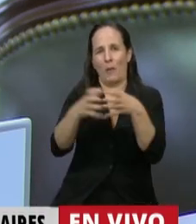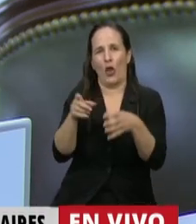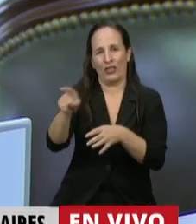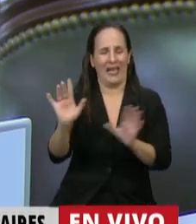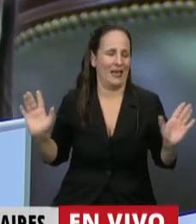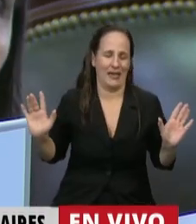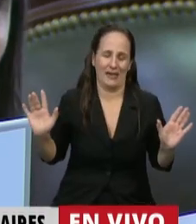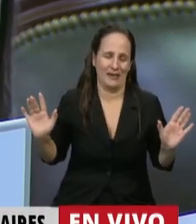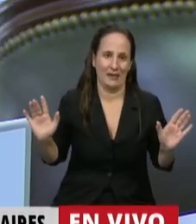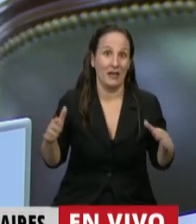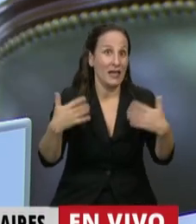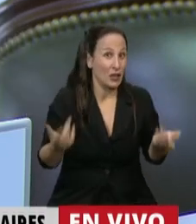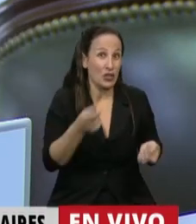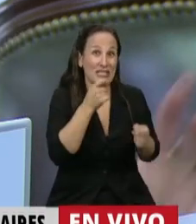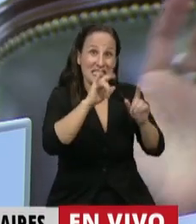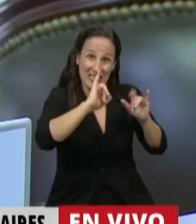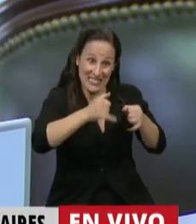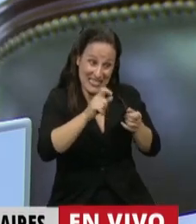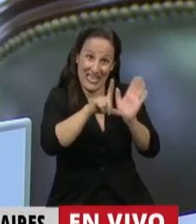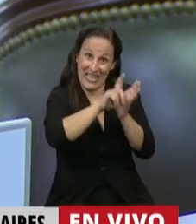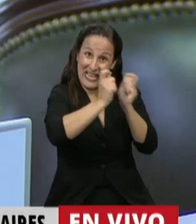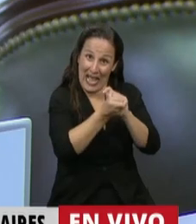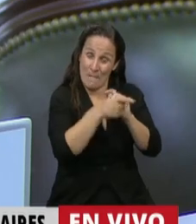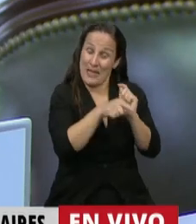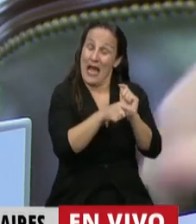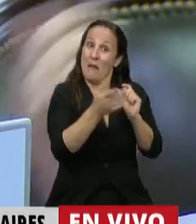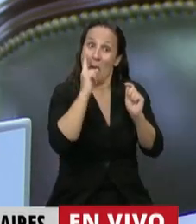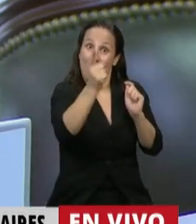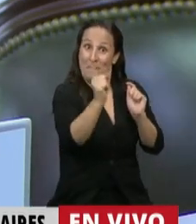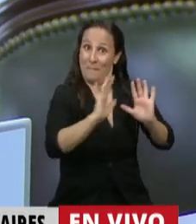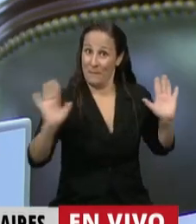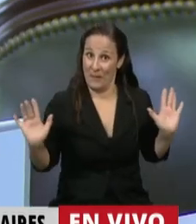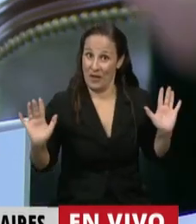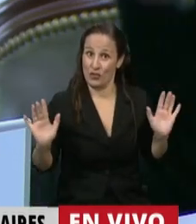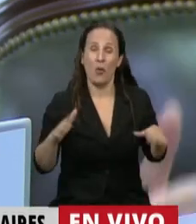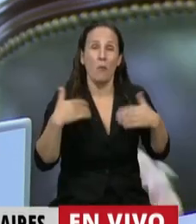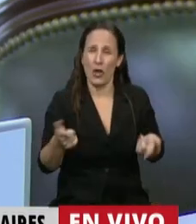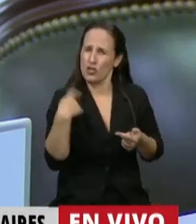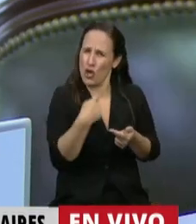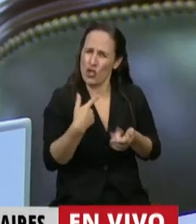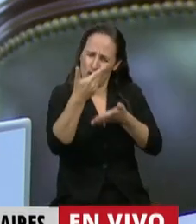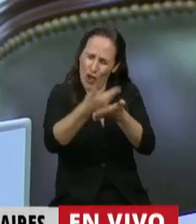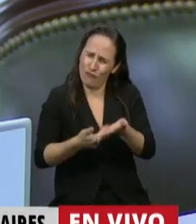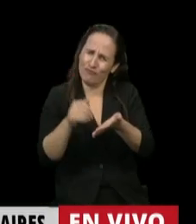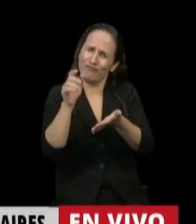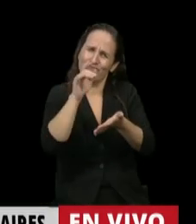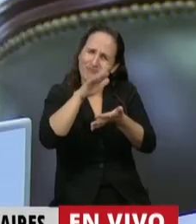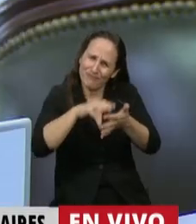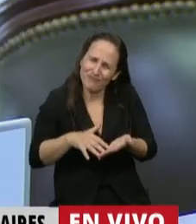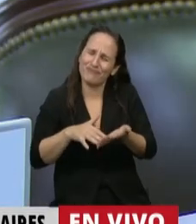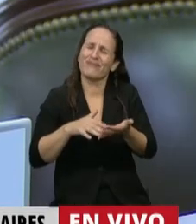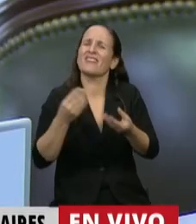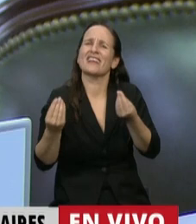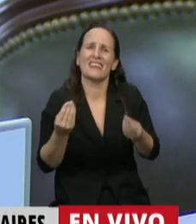Entonces, acá se abre una puerta tenebrosa, por eso no podemos acompañar esto. Y por eso en nuestro dictamen hemos puesto todos los elementos que